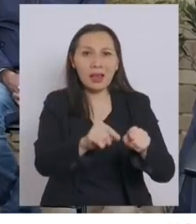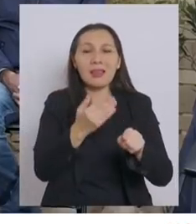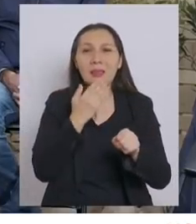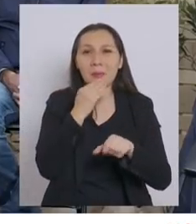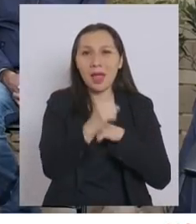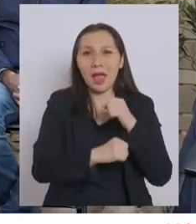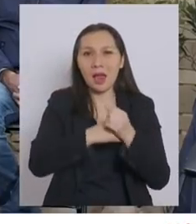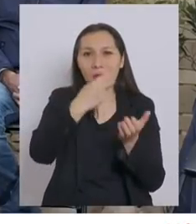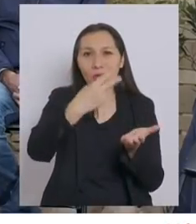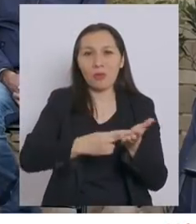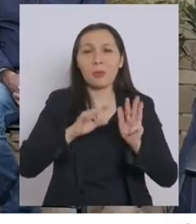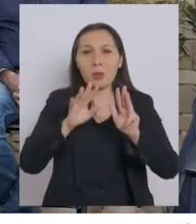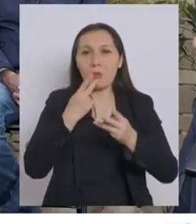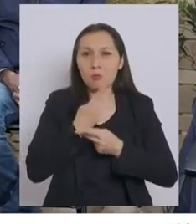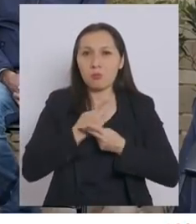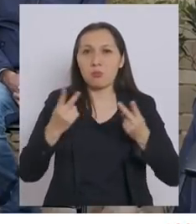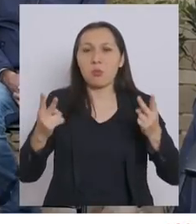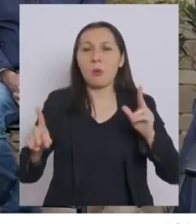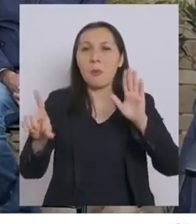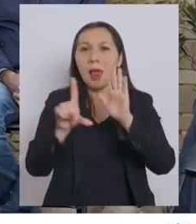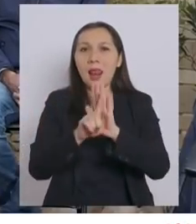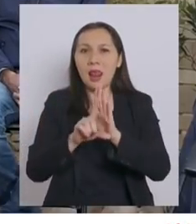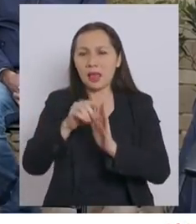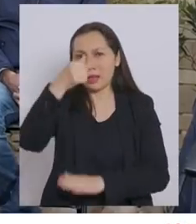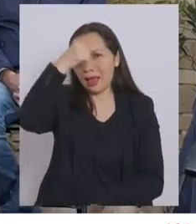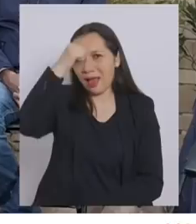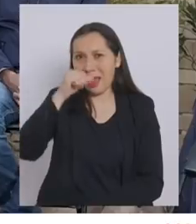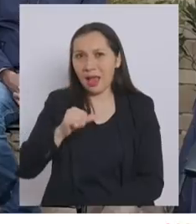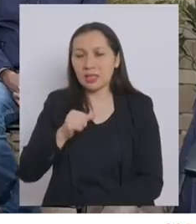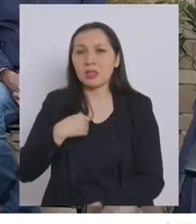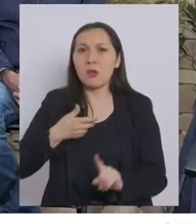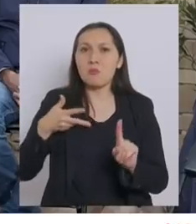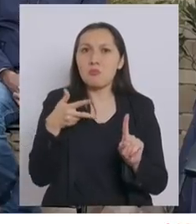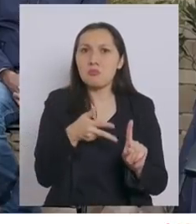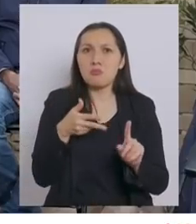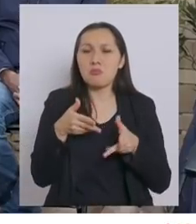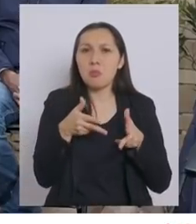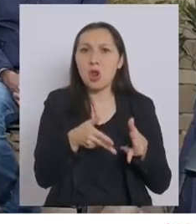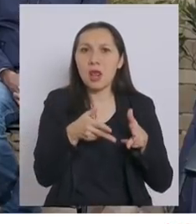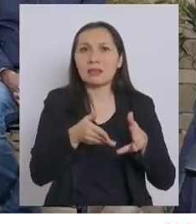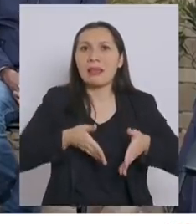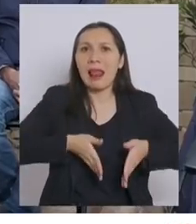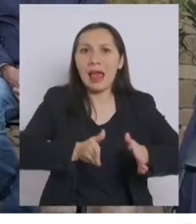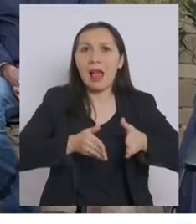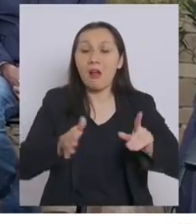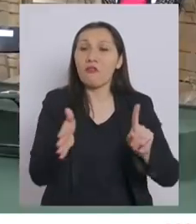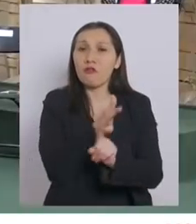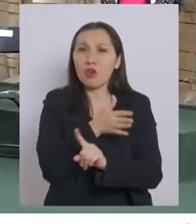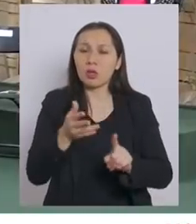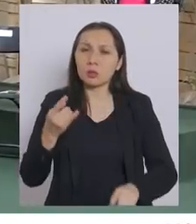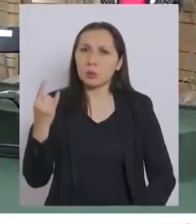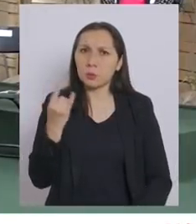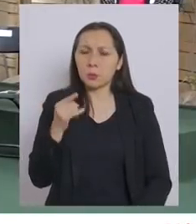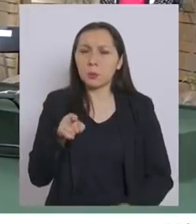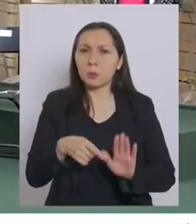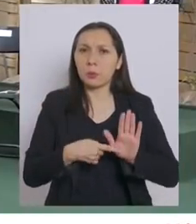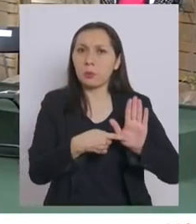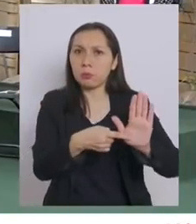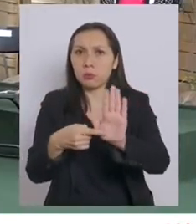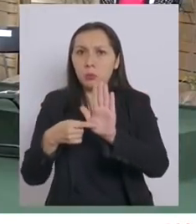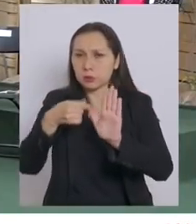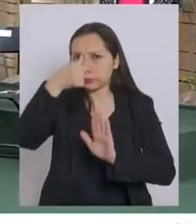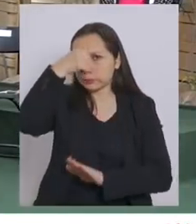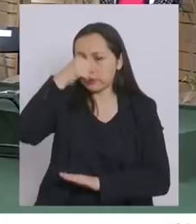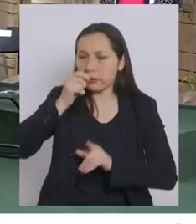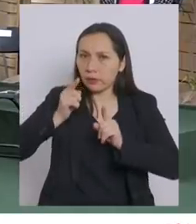el año 2019 promulgamos la ley que sanciona el acoso callejero, un tipo de violencia que urgía visibilizar y